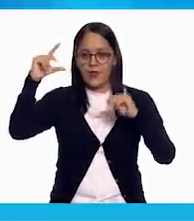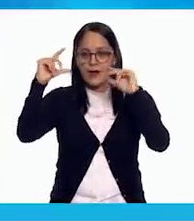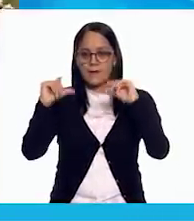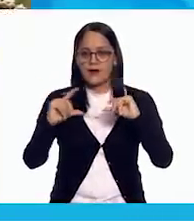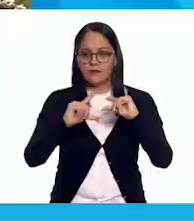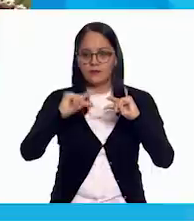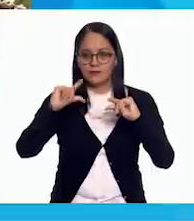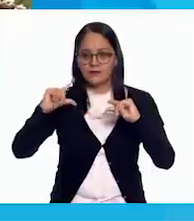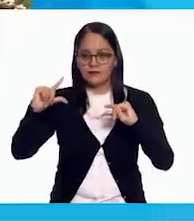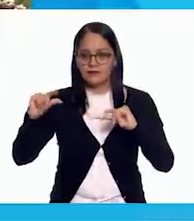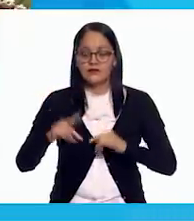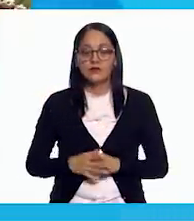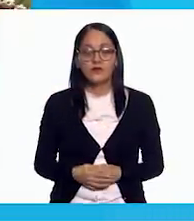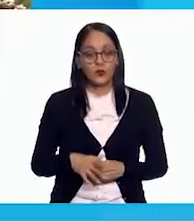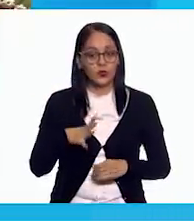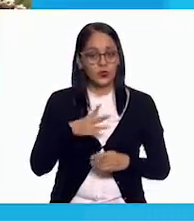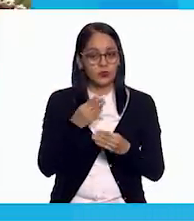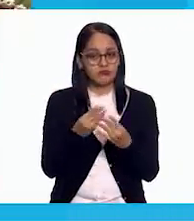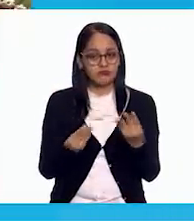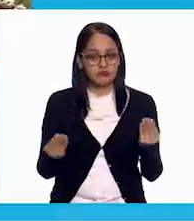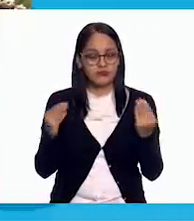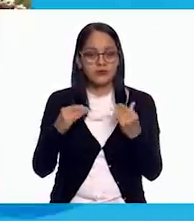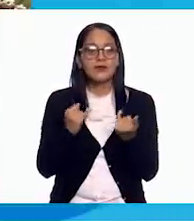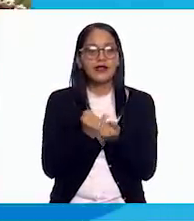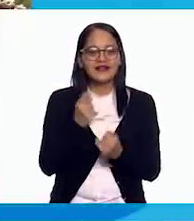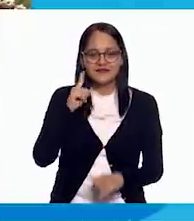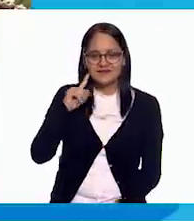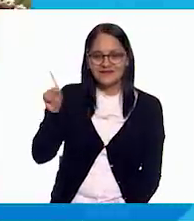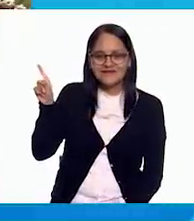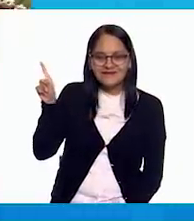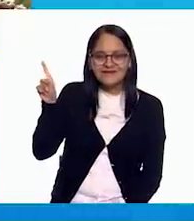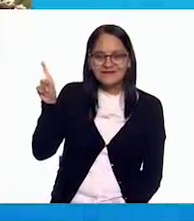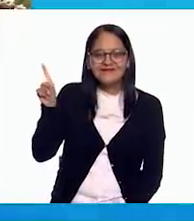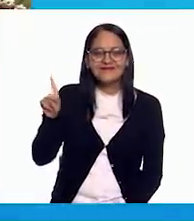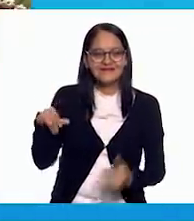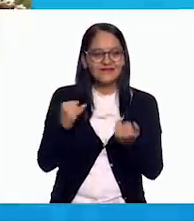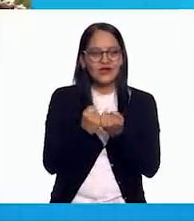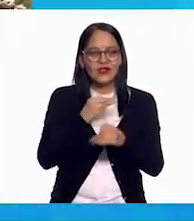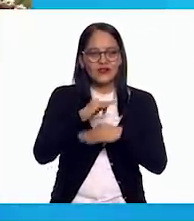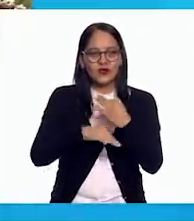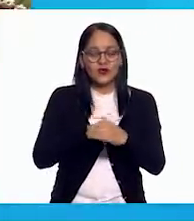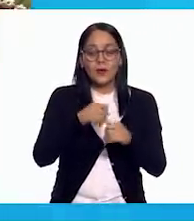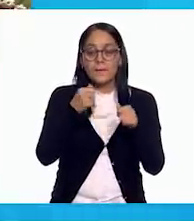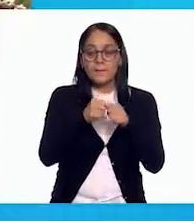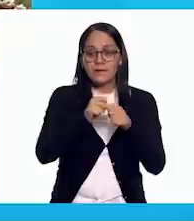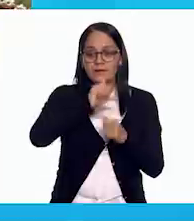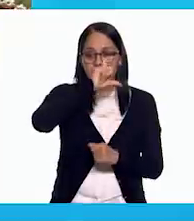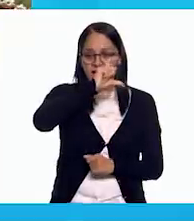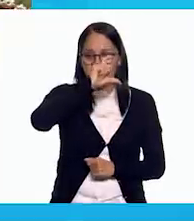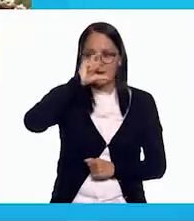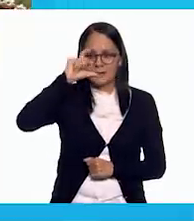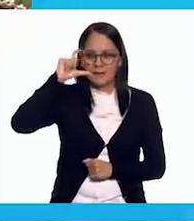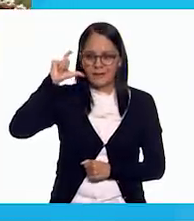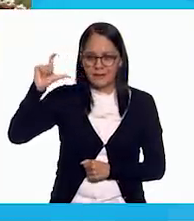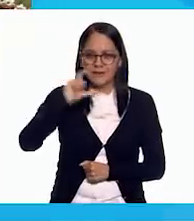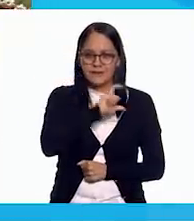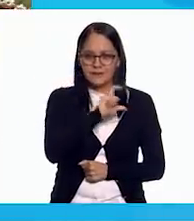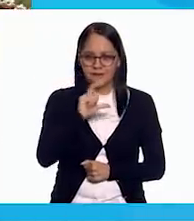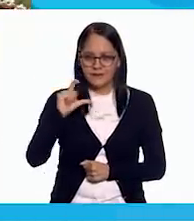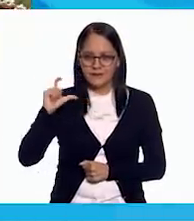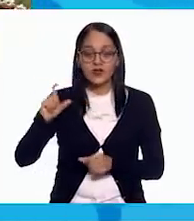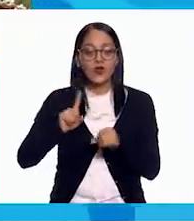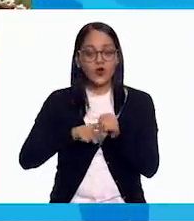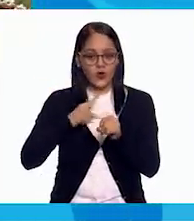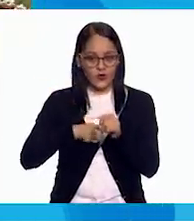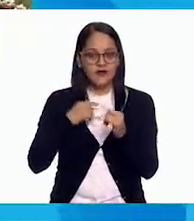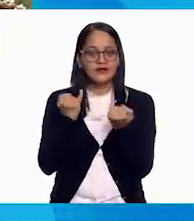Qué variedad, ¿verdad? Y mira, el baile del hipopótamo. Y todo es con mayúsculas. Todo, El color también. Exactamente.